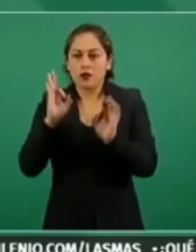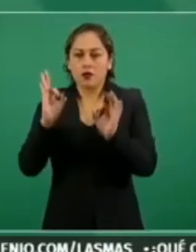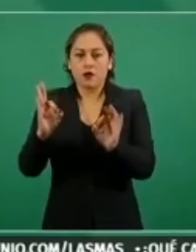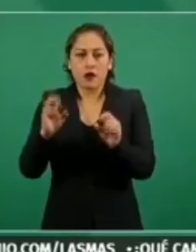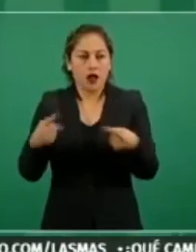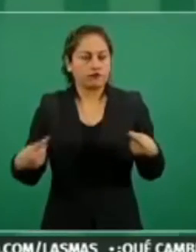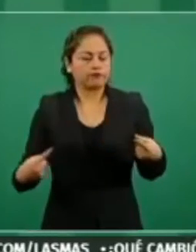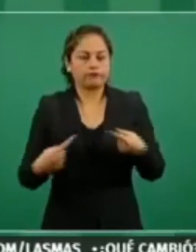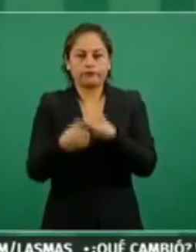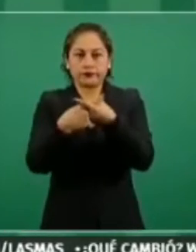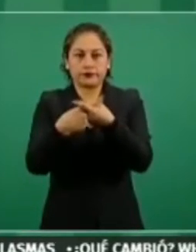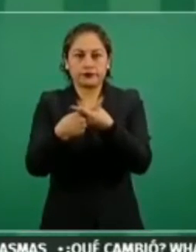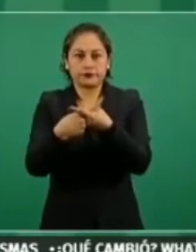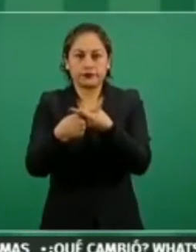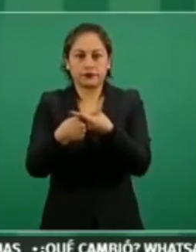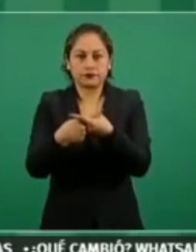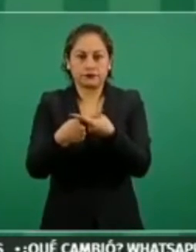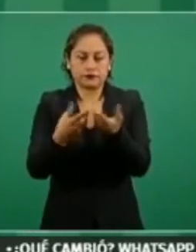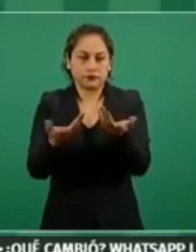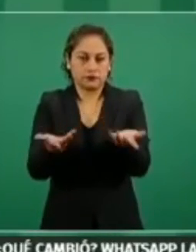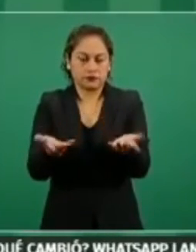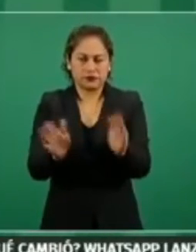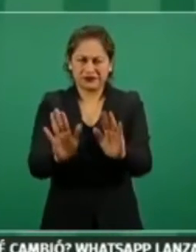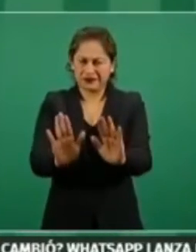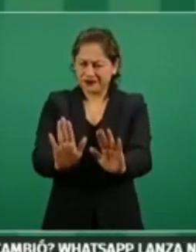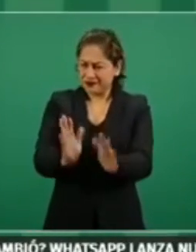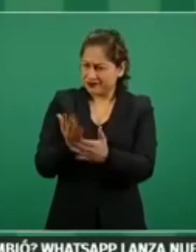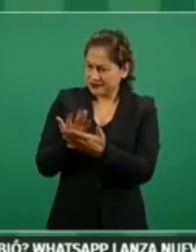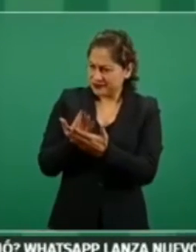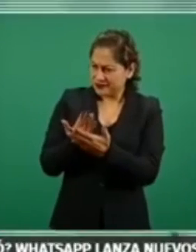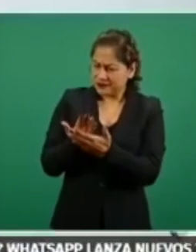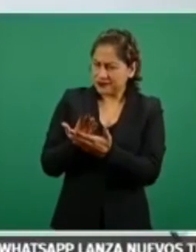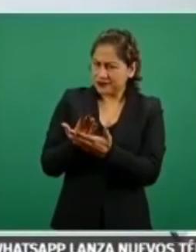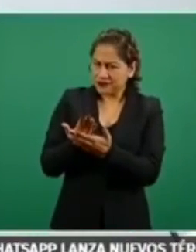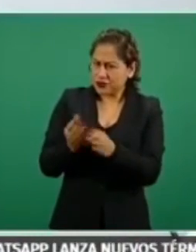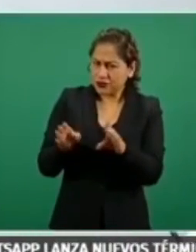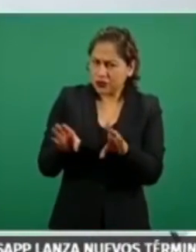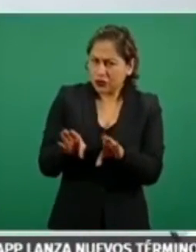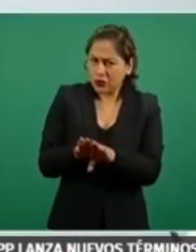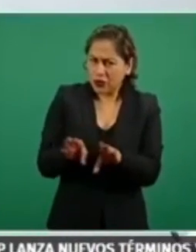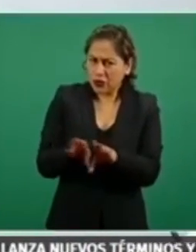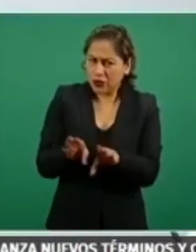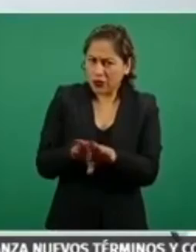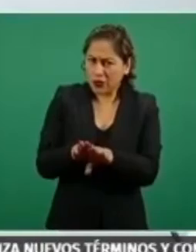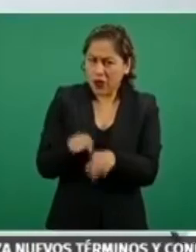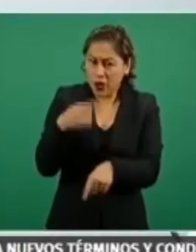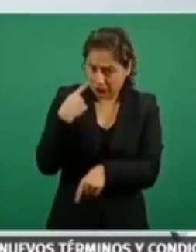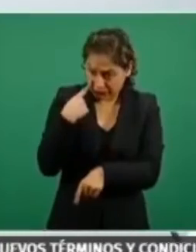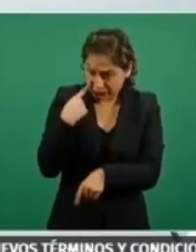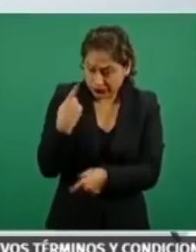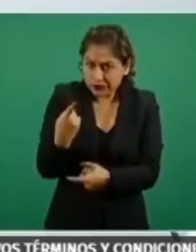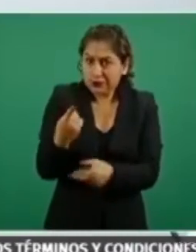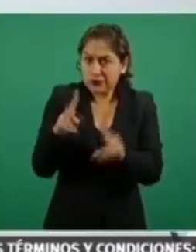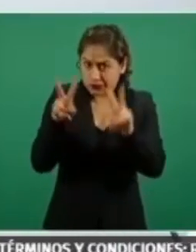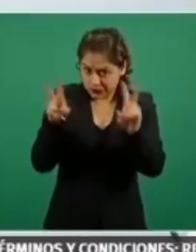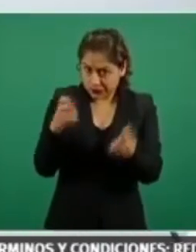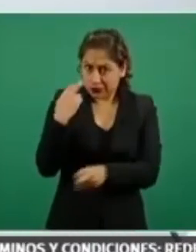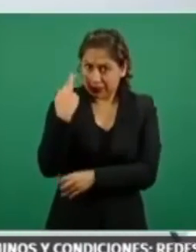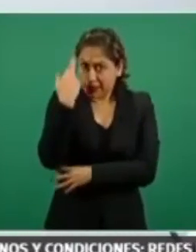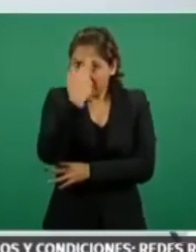Pero vamos a ver eso, porque si